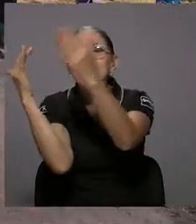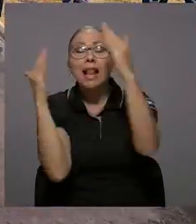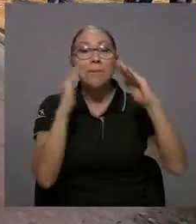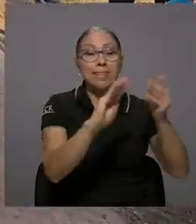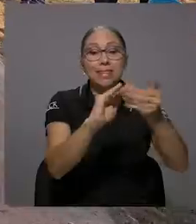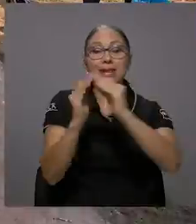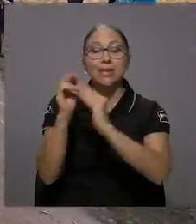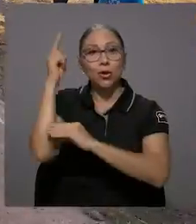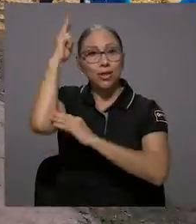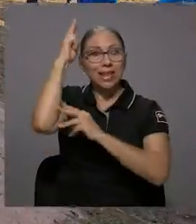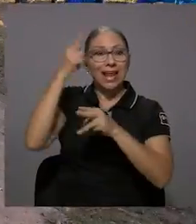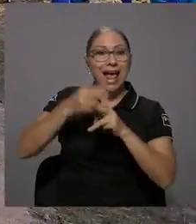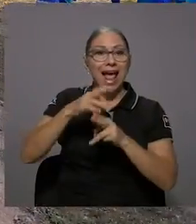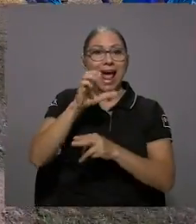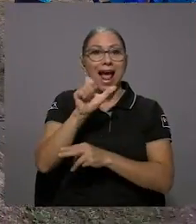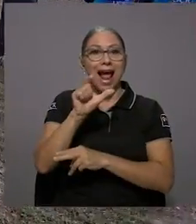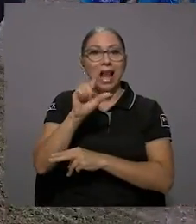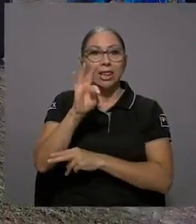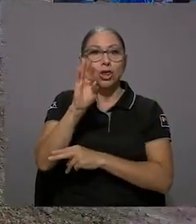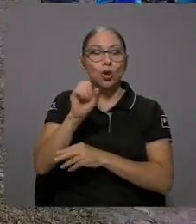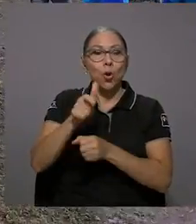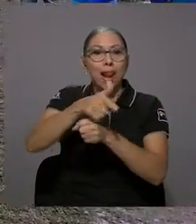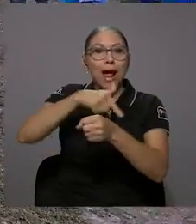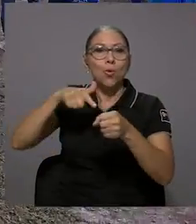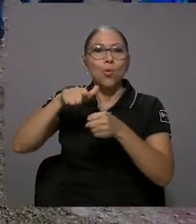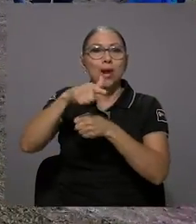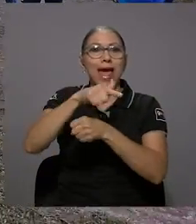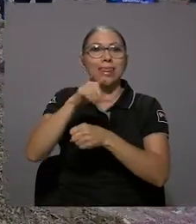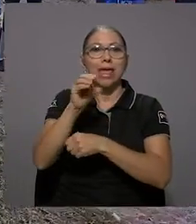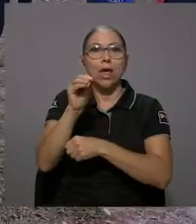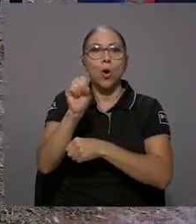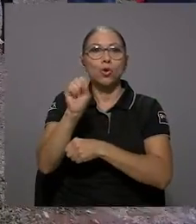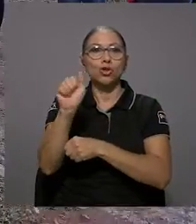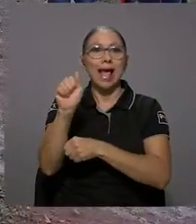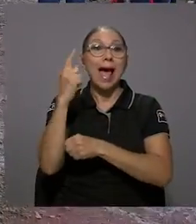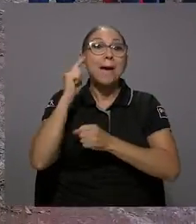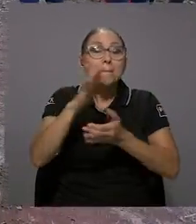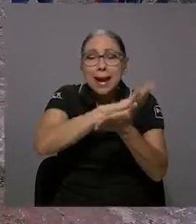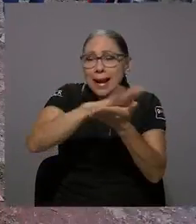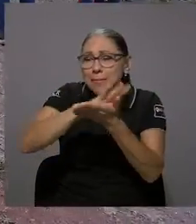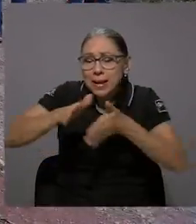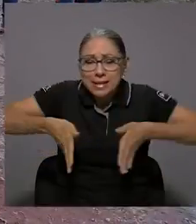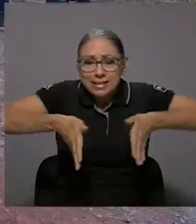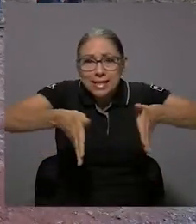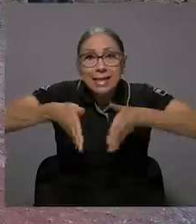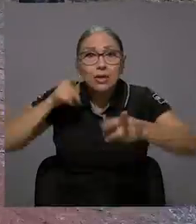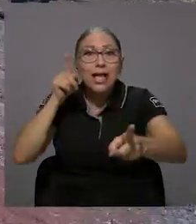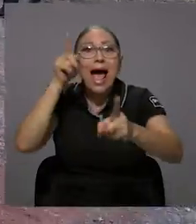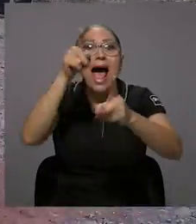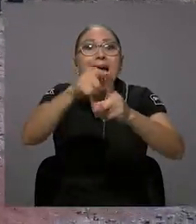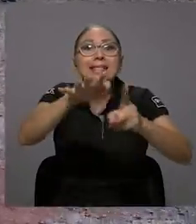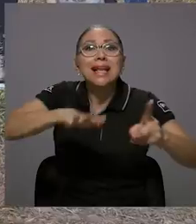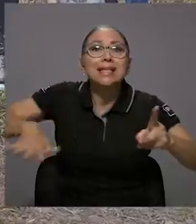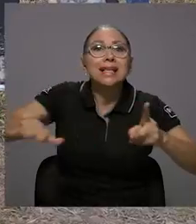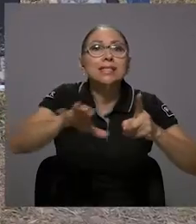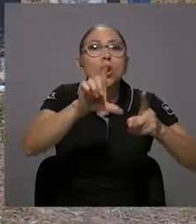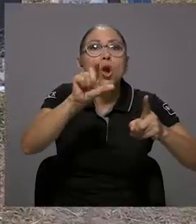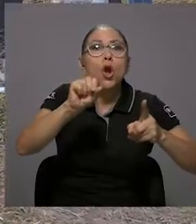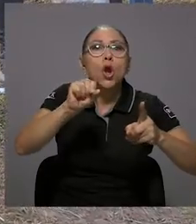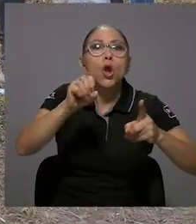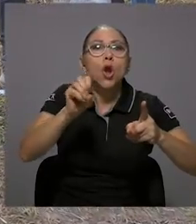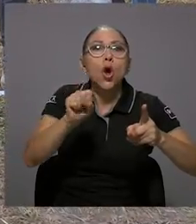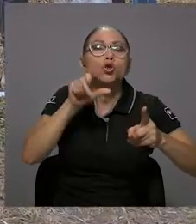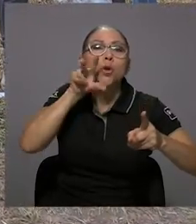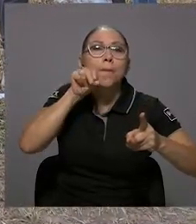Nacional se adentraron en la selva del territorio indígena de Alto Laguna de Osa para mejorar el sendero que lleva hasta la